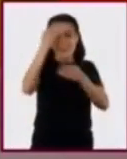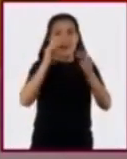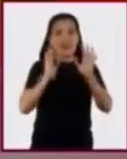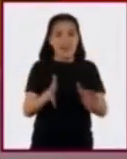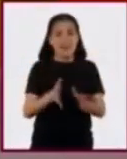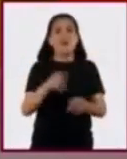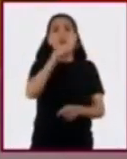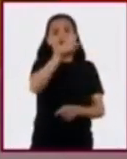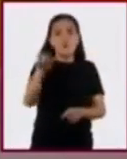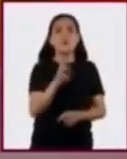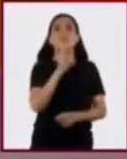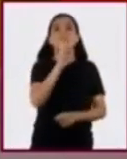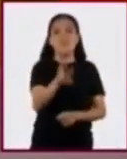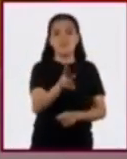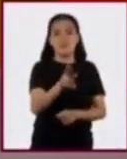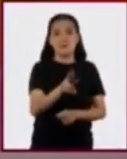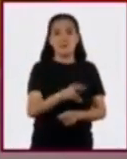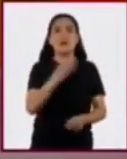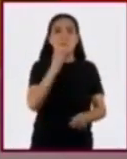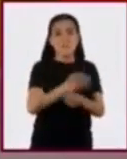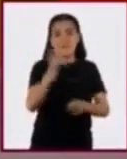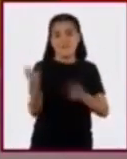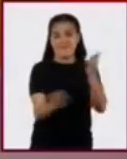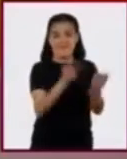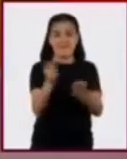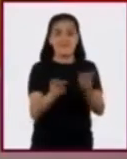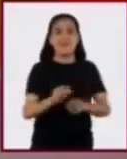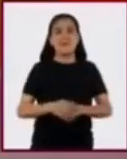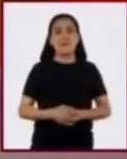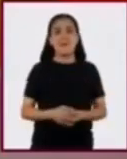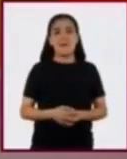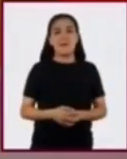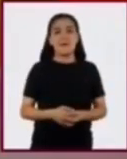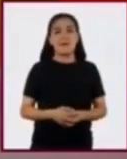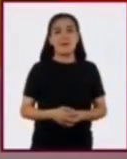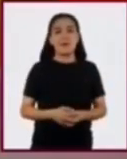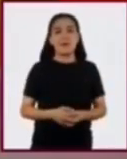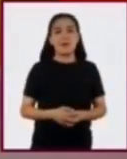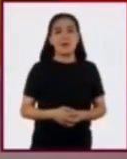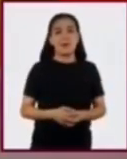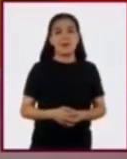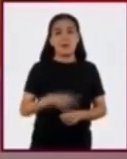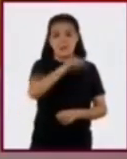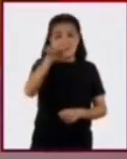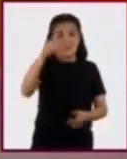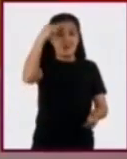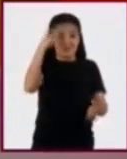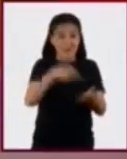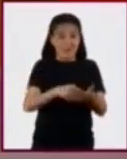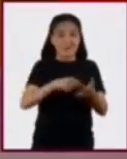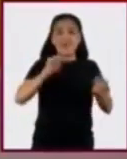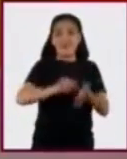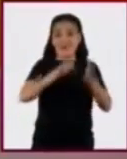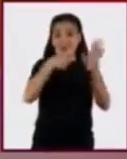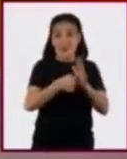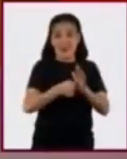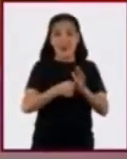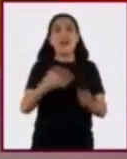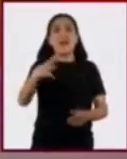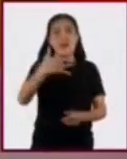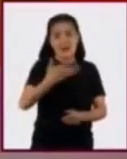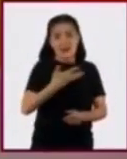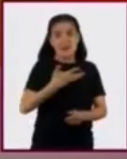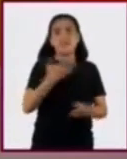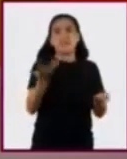contesten los siguientes cuestionamientos. ¿Creen que los sistemas técnicos tienen